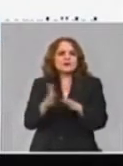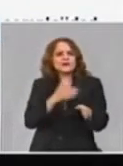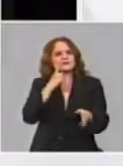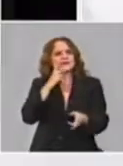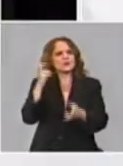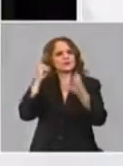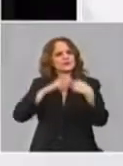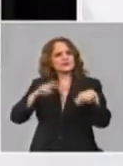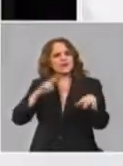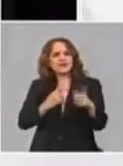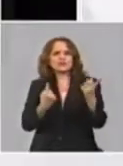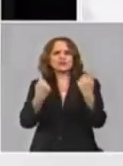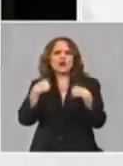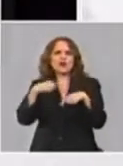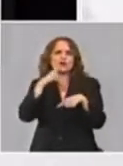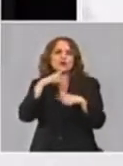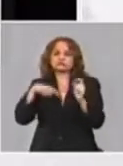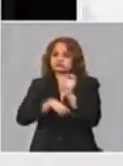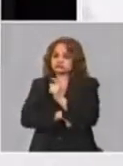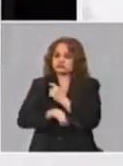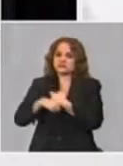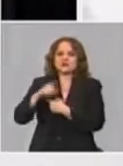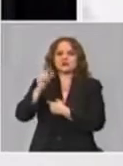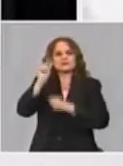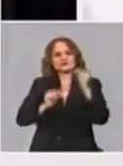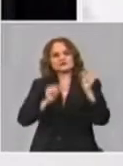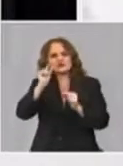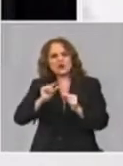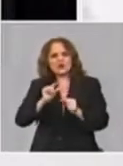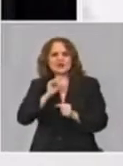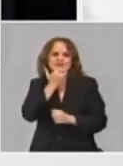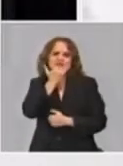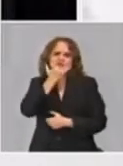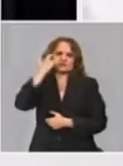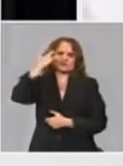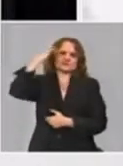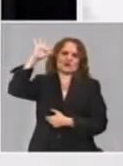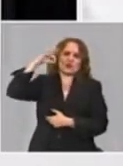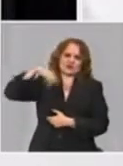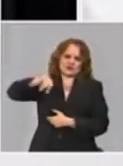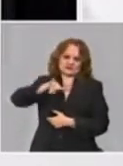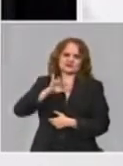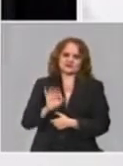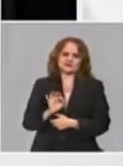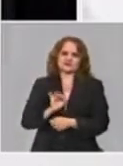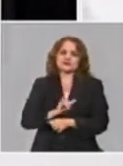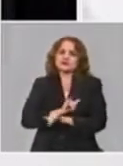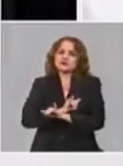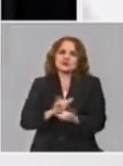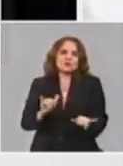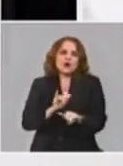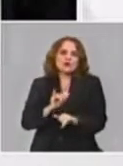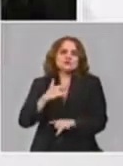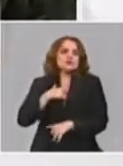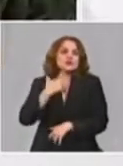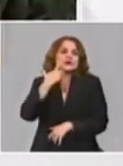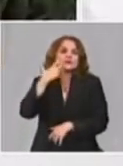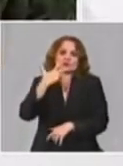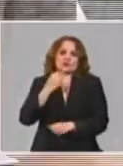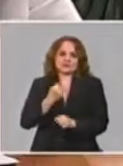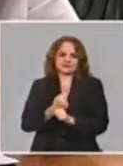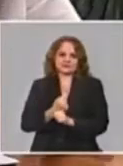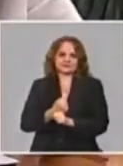desde el punto de psicológico que para nosotros son imprescindibles desde el punto de vista social y ya te repito desde el punto de vista ya de laboratorio